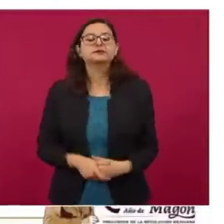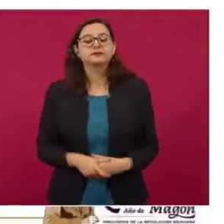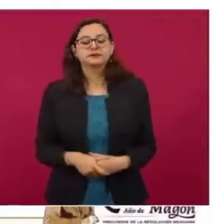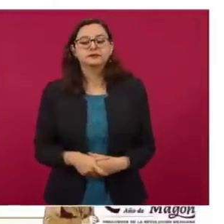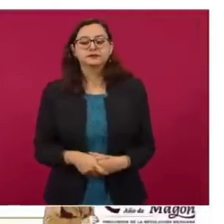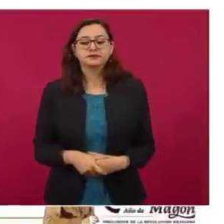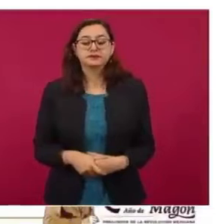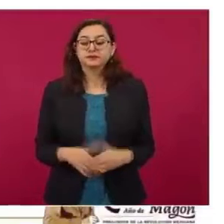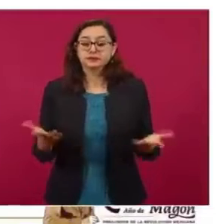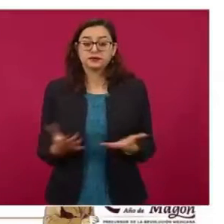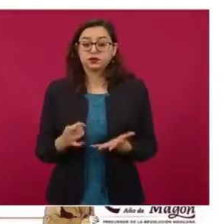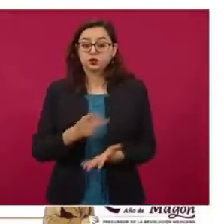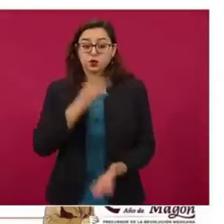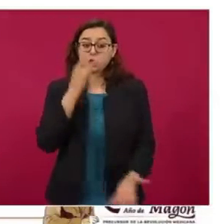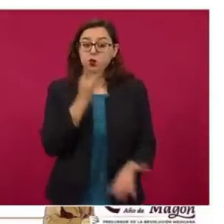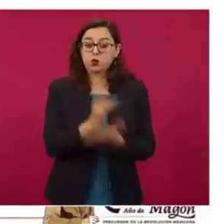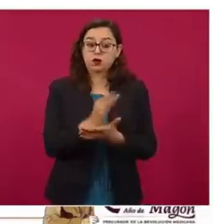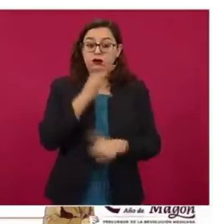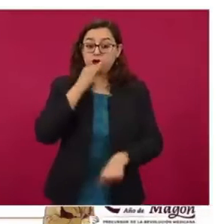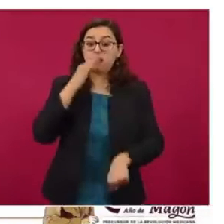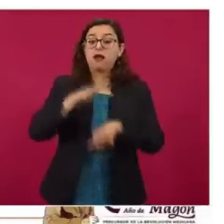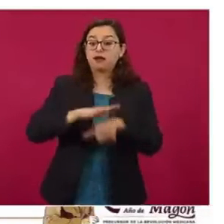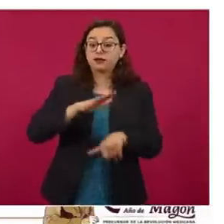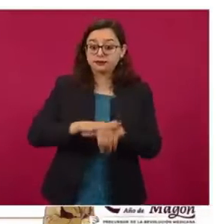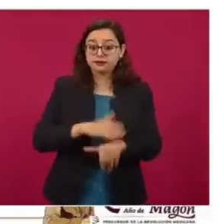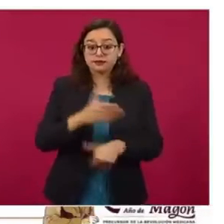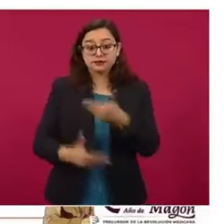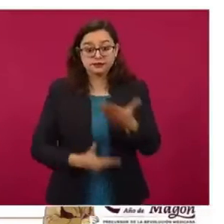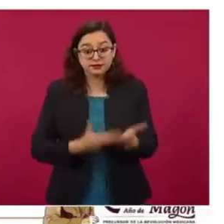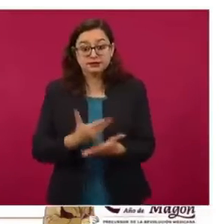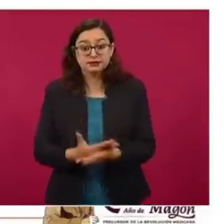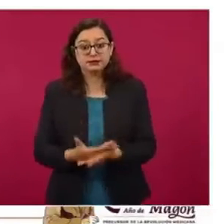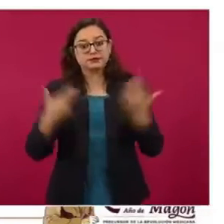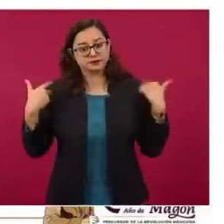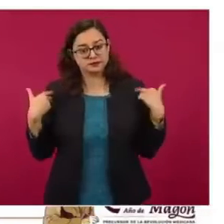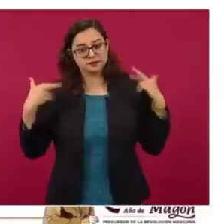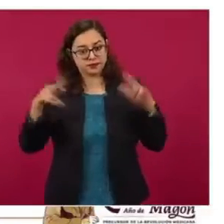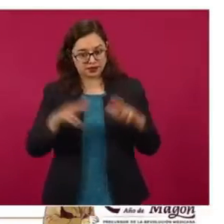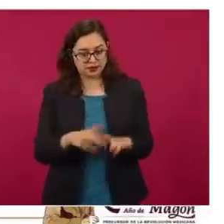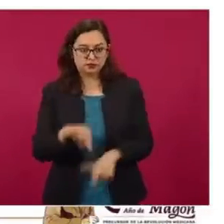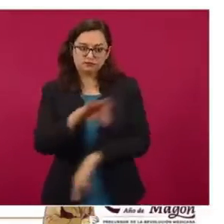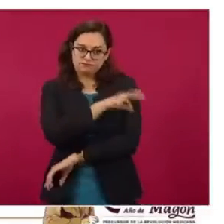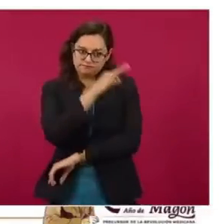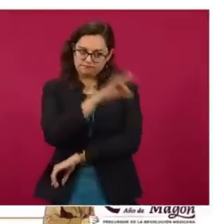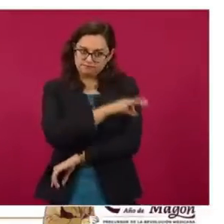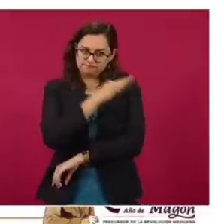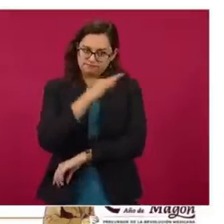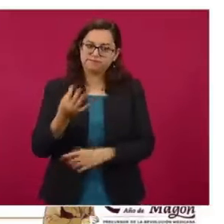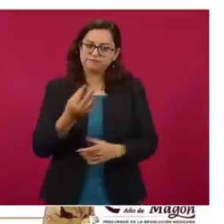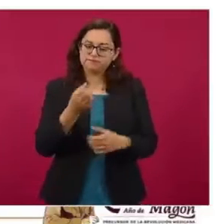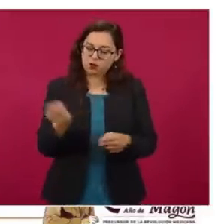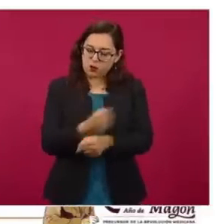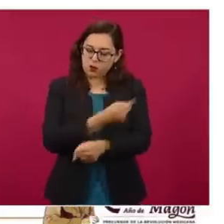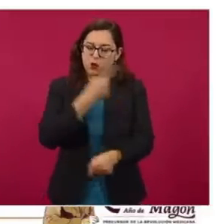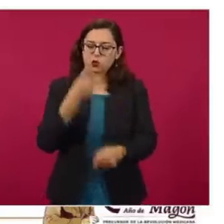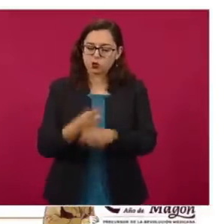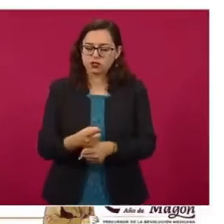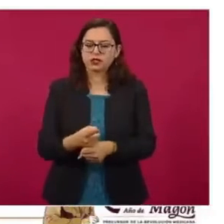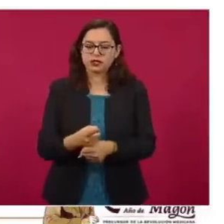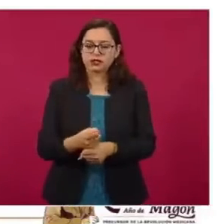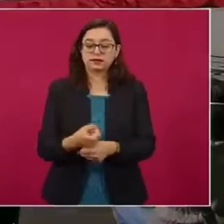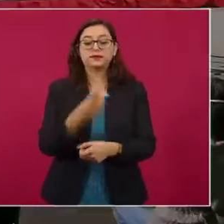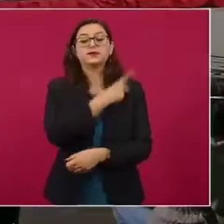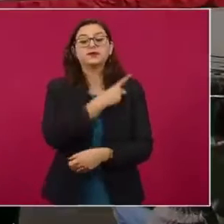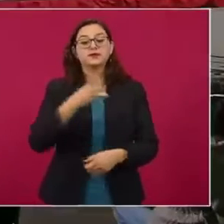Y nada más, la única invitación, insisto, es que los maestros vayan a vacunarse, es una gran oportunidad. Recordemos